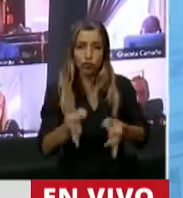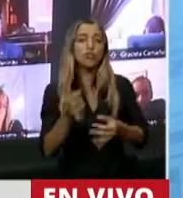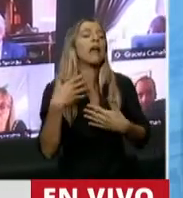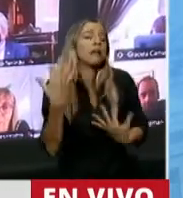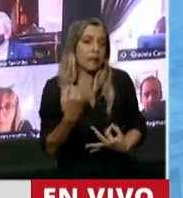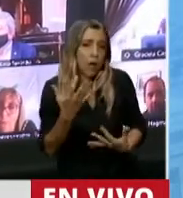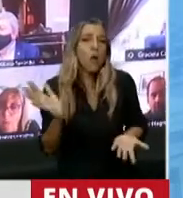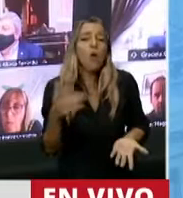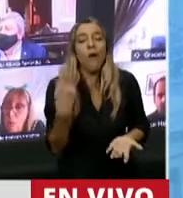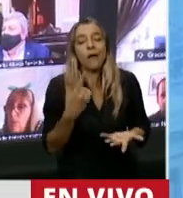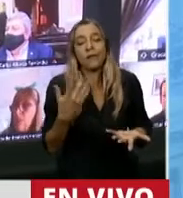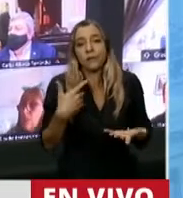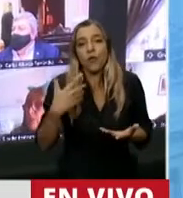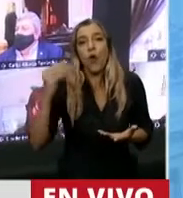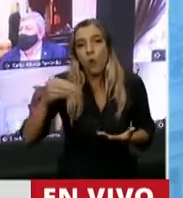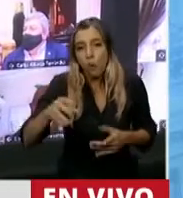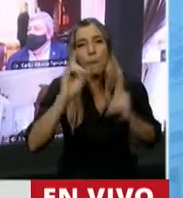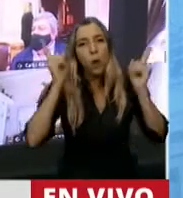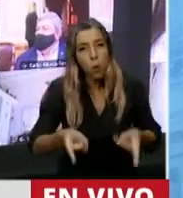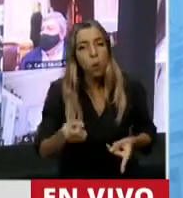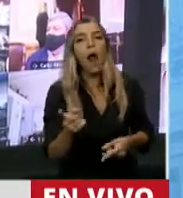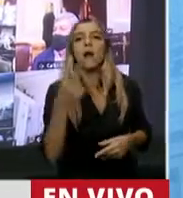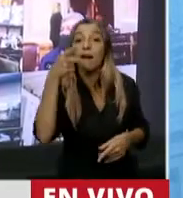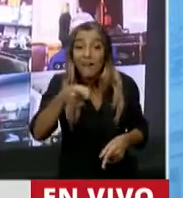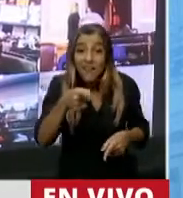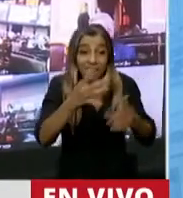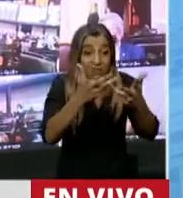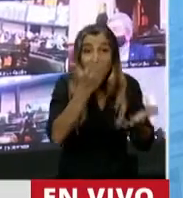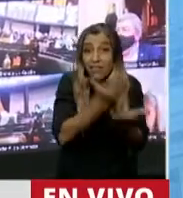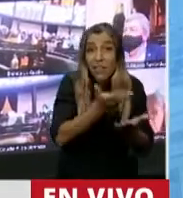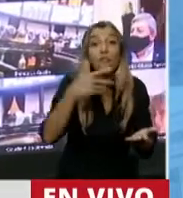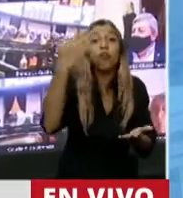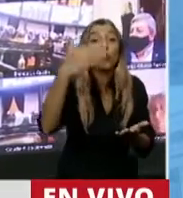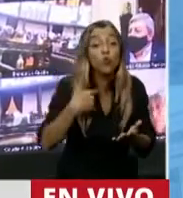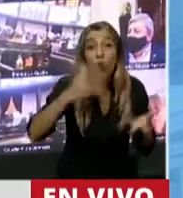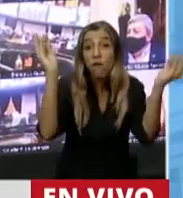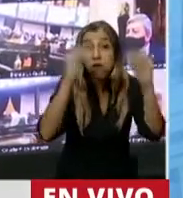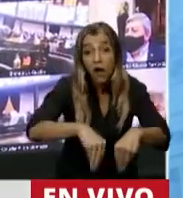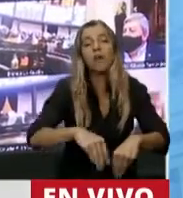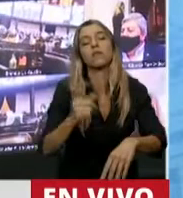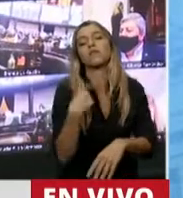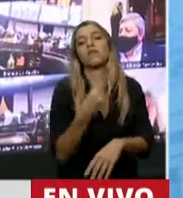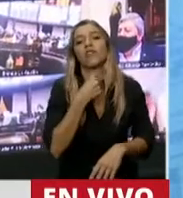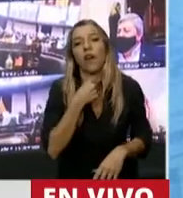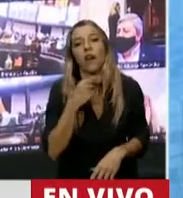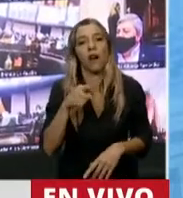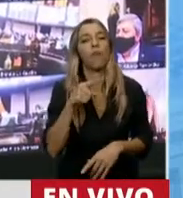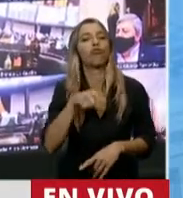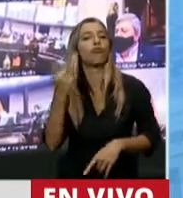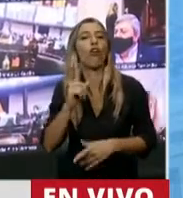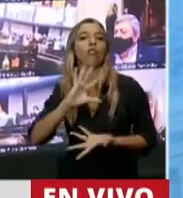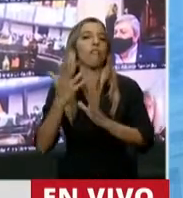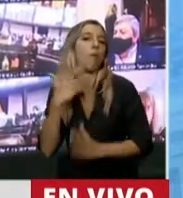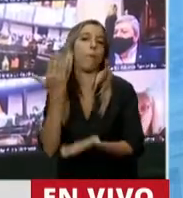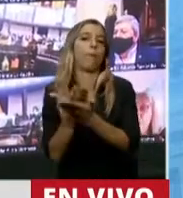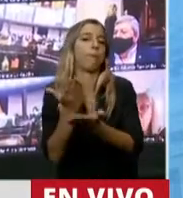cuando este modelo inexorablemente fracase, queremos que el país tenga una alternativa para otro camino que no